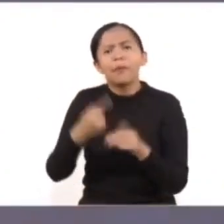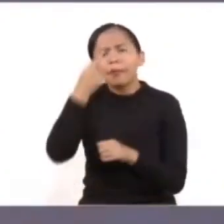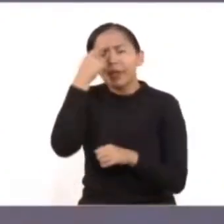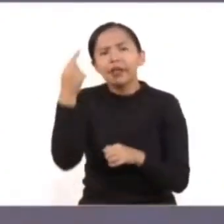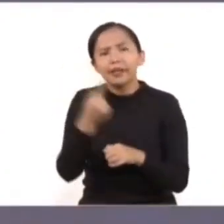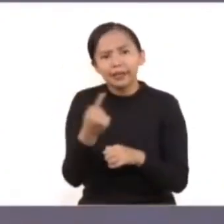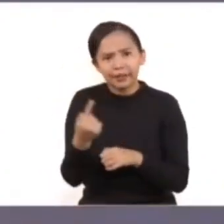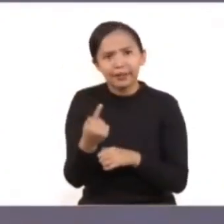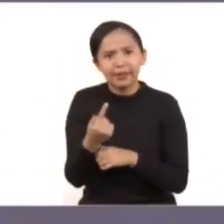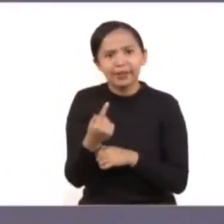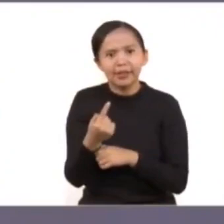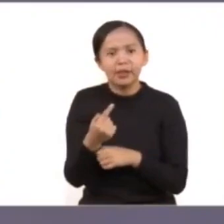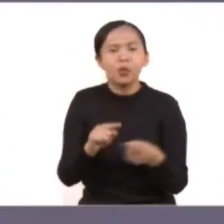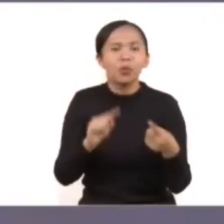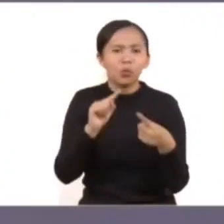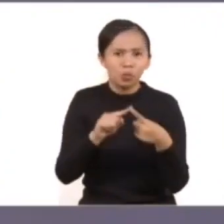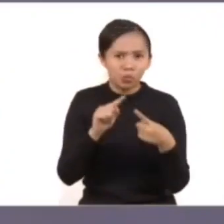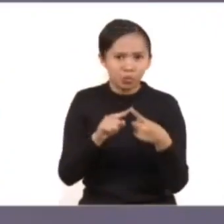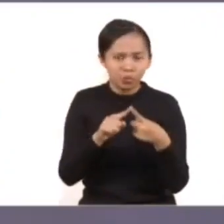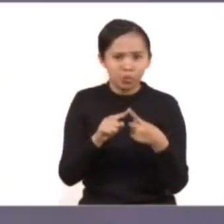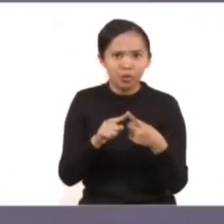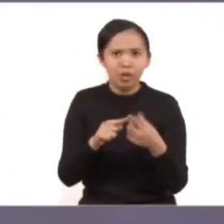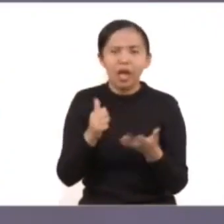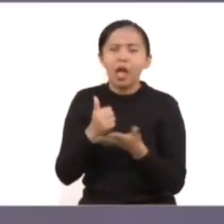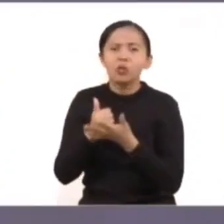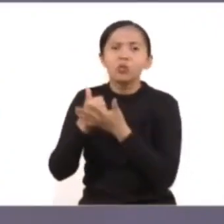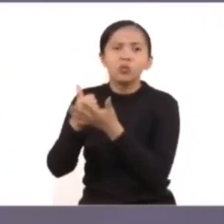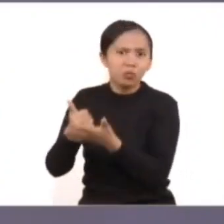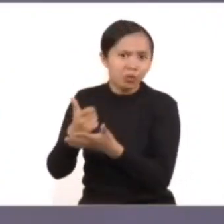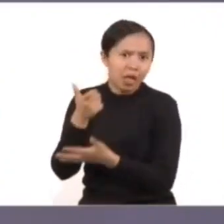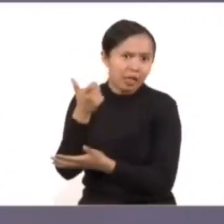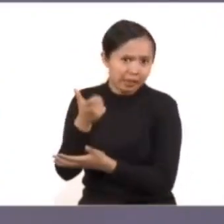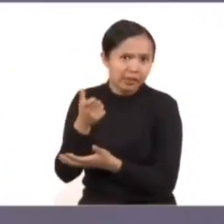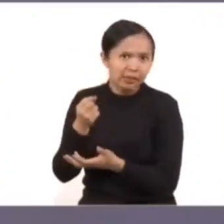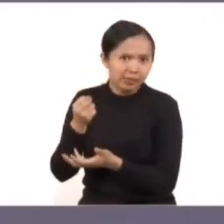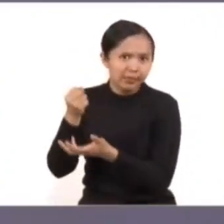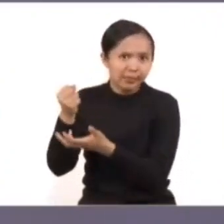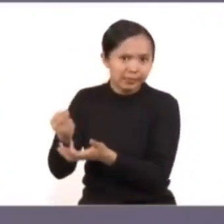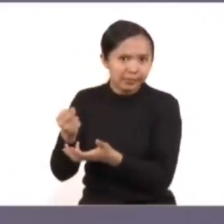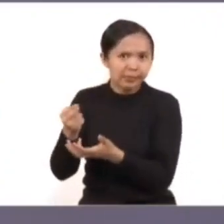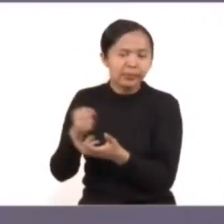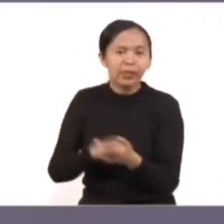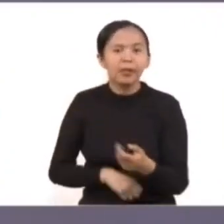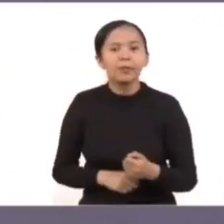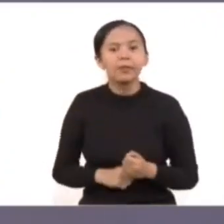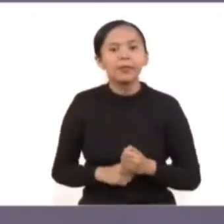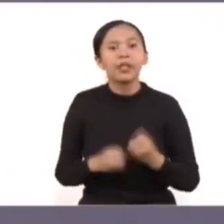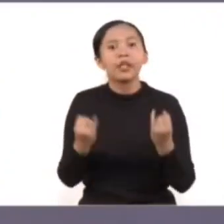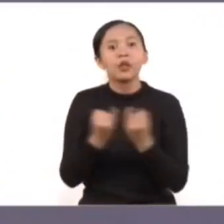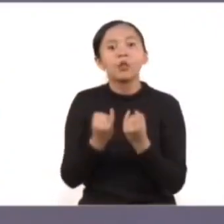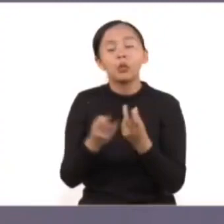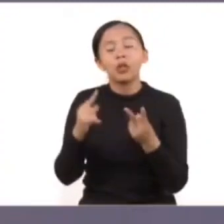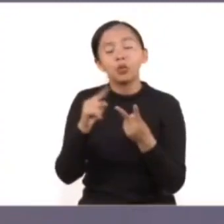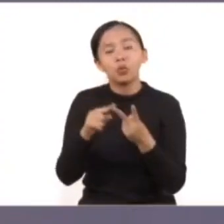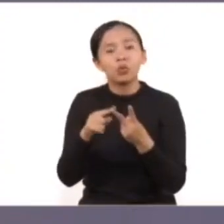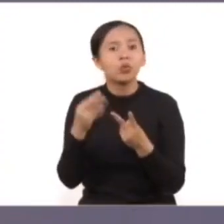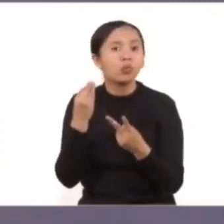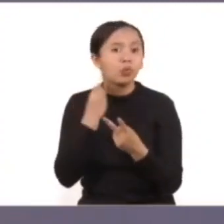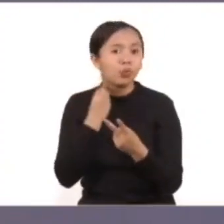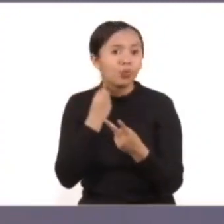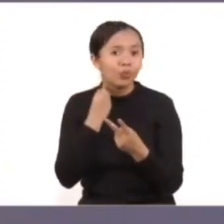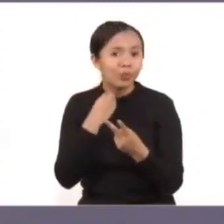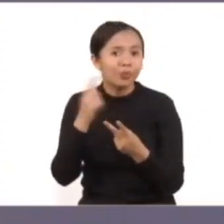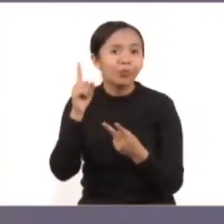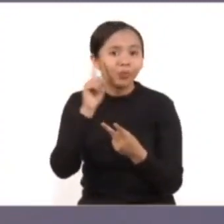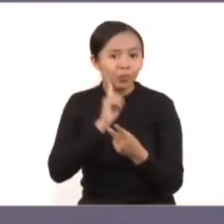integral que además otorga transferencias económicas a las mujeres. La estrategia de abogadas de las mujeres,